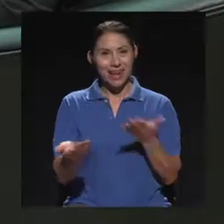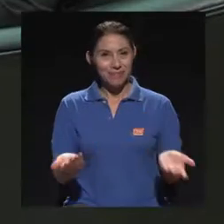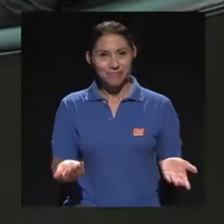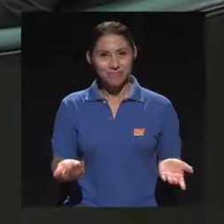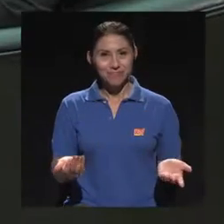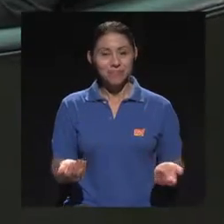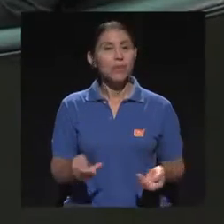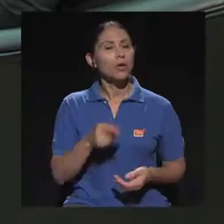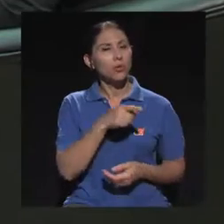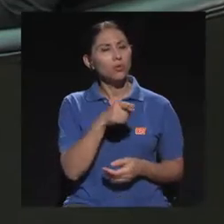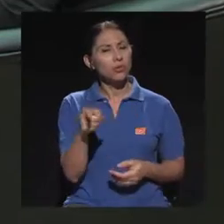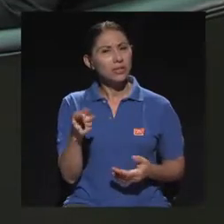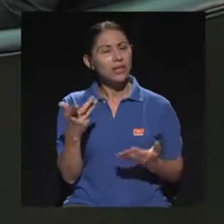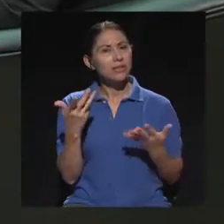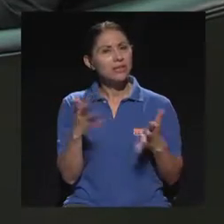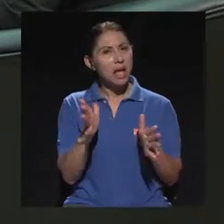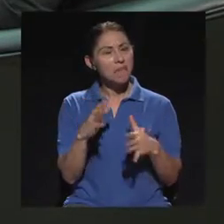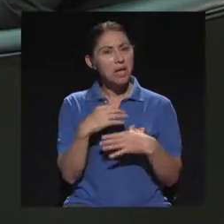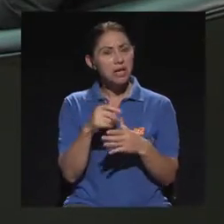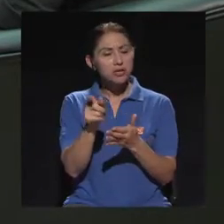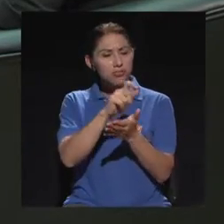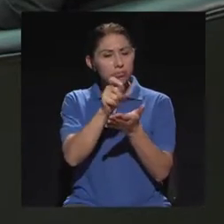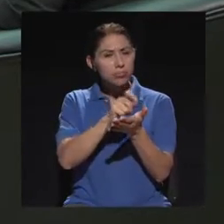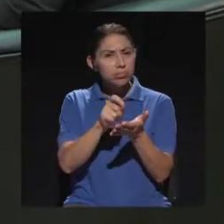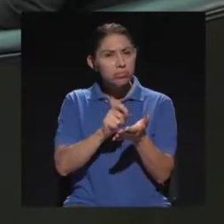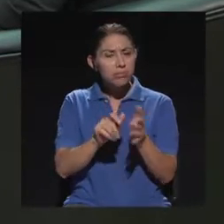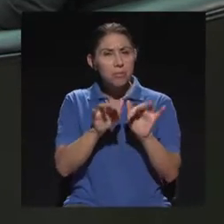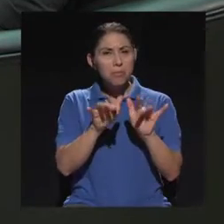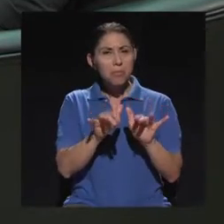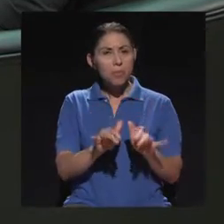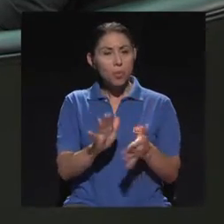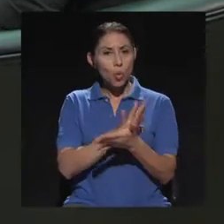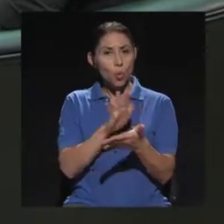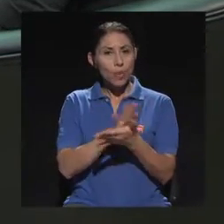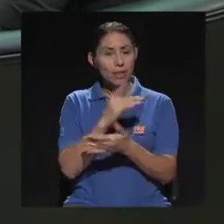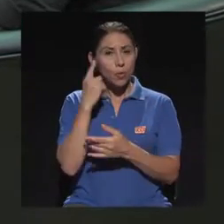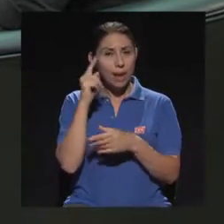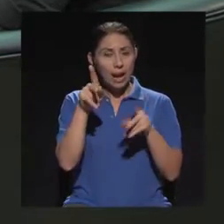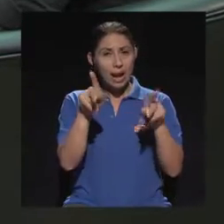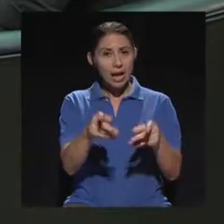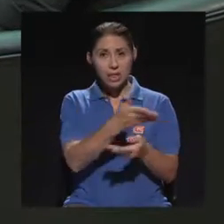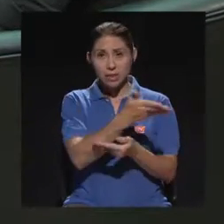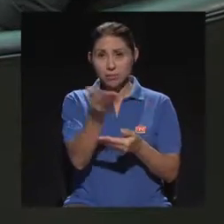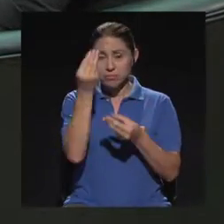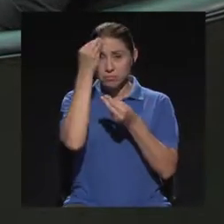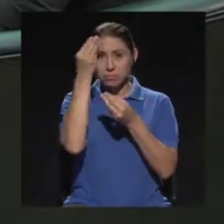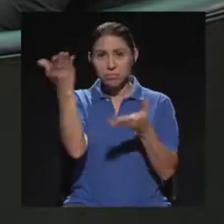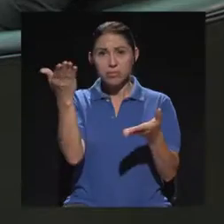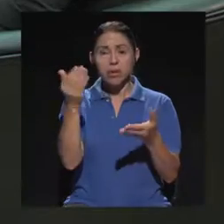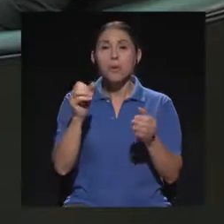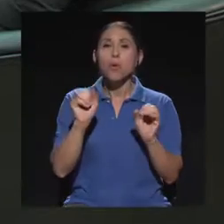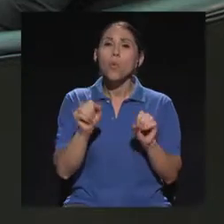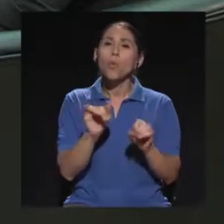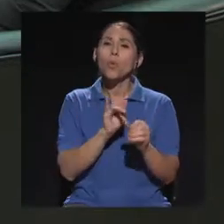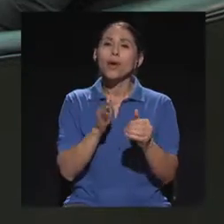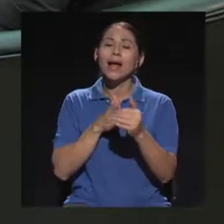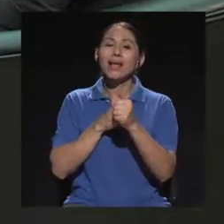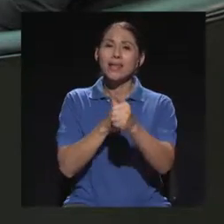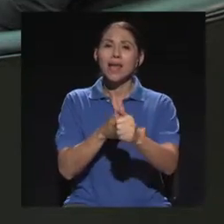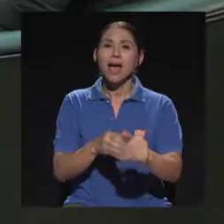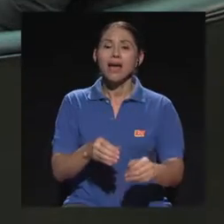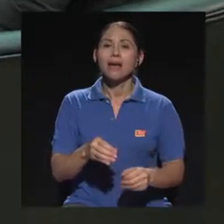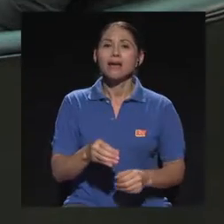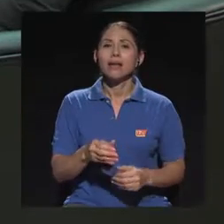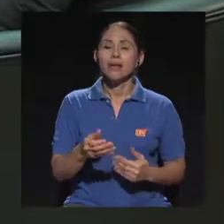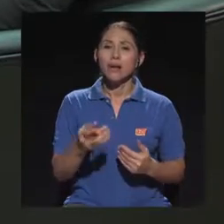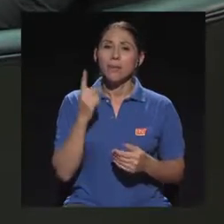ustedes tengo entendido que han sacado algún tipo de documento para la gente, para que les pueda servir como una guía